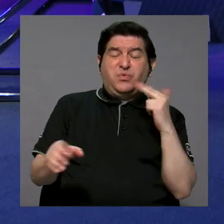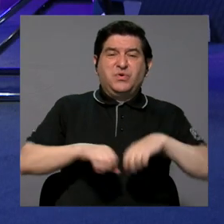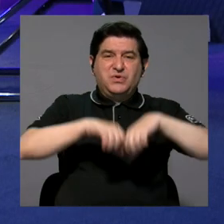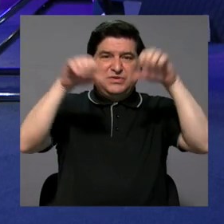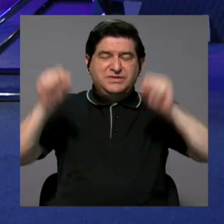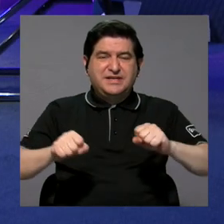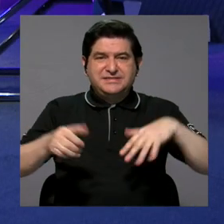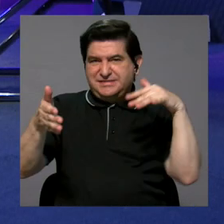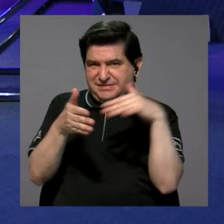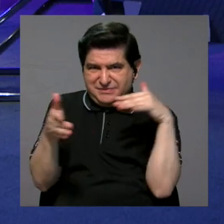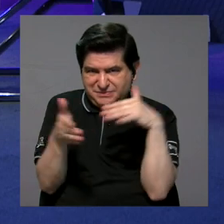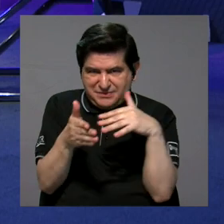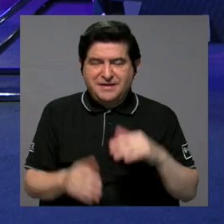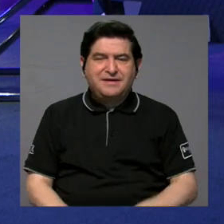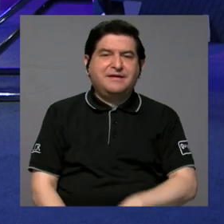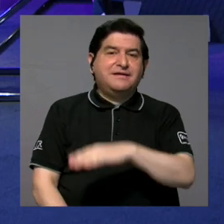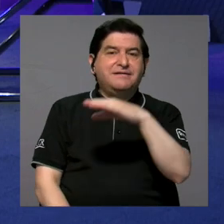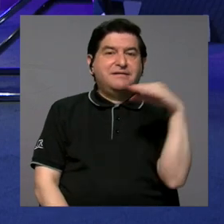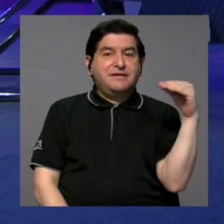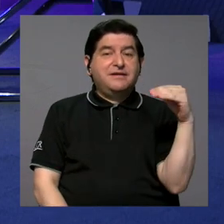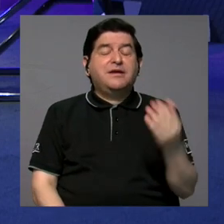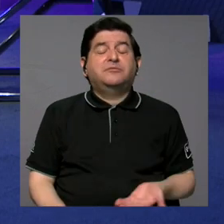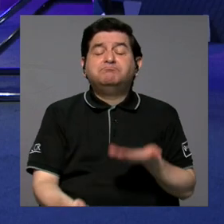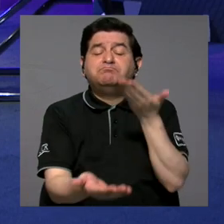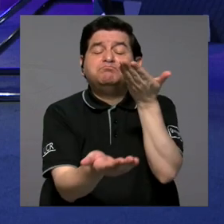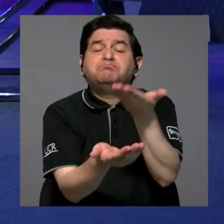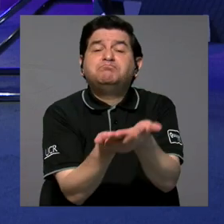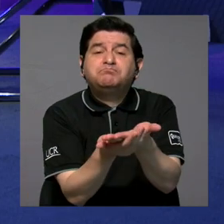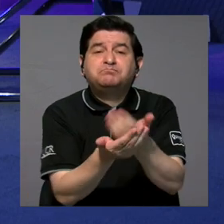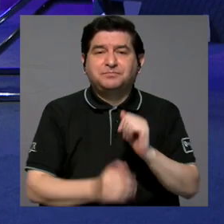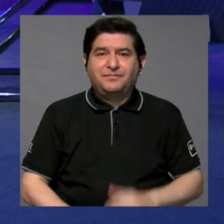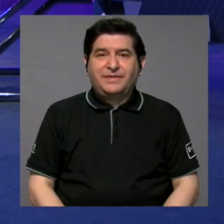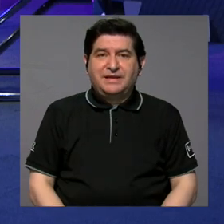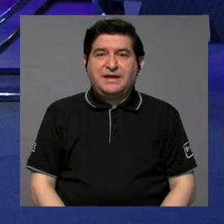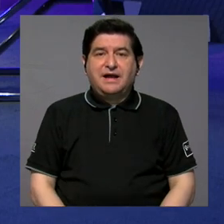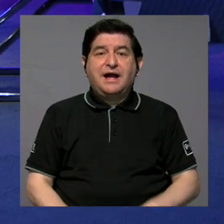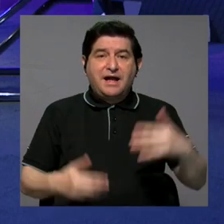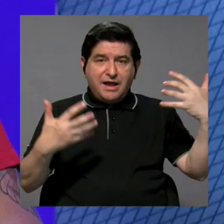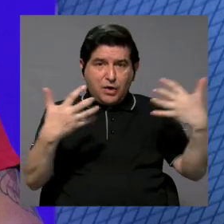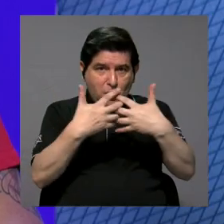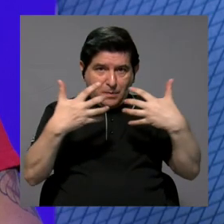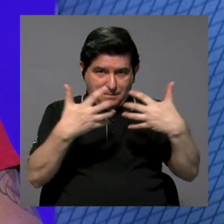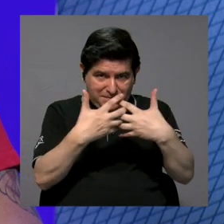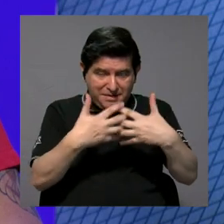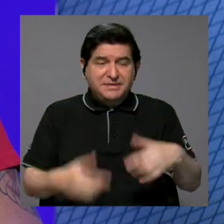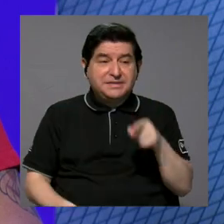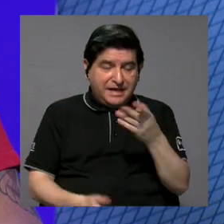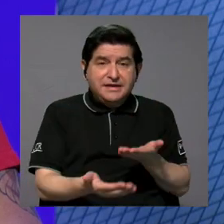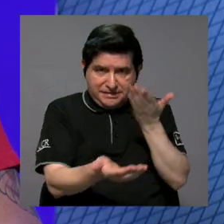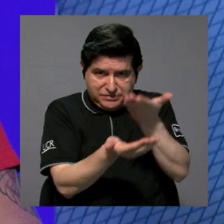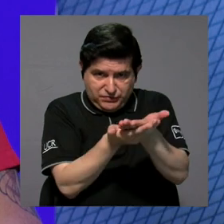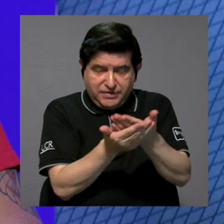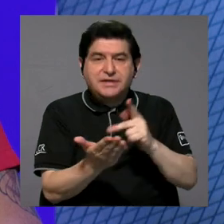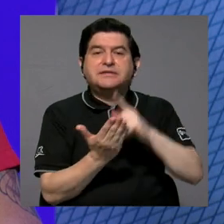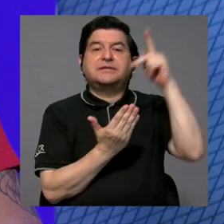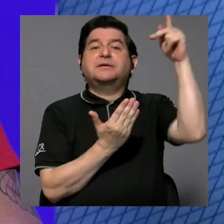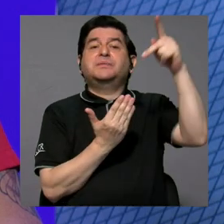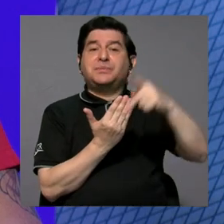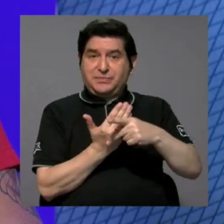sistema escolar y más bien ofrecerle una oferta complementaria para que el programa